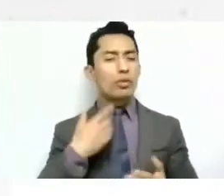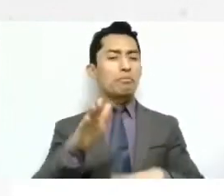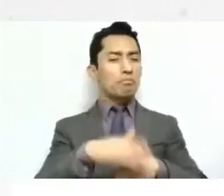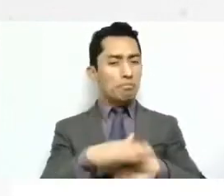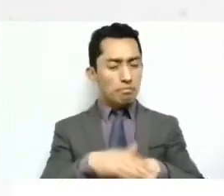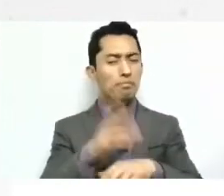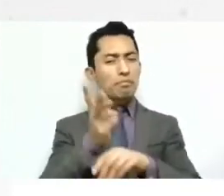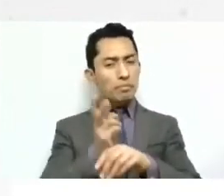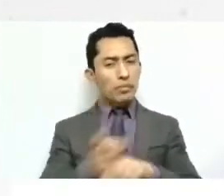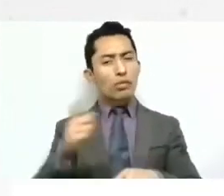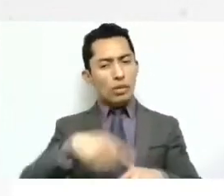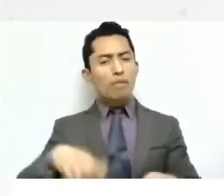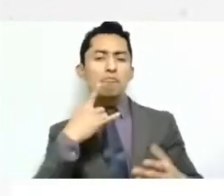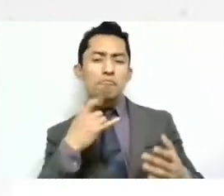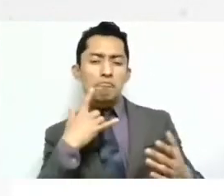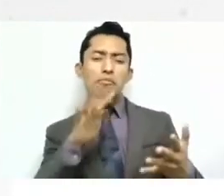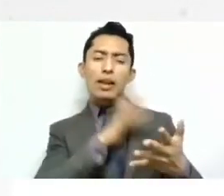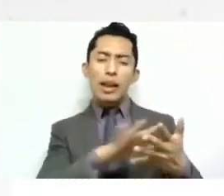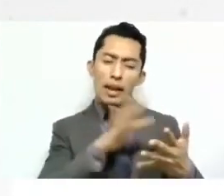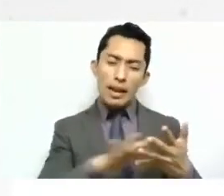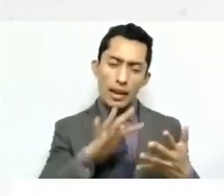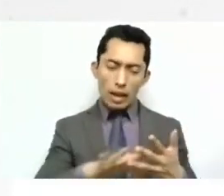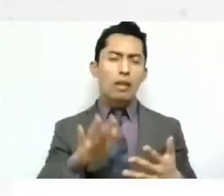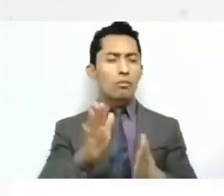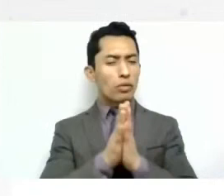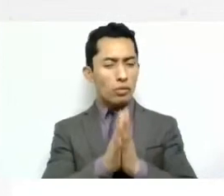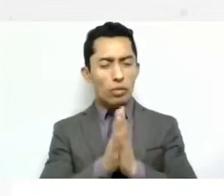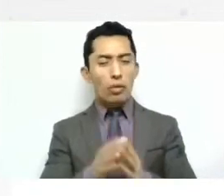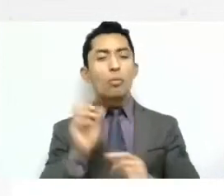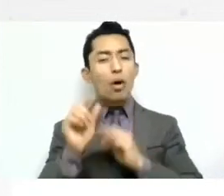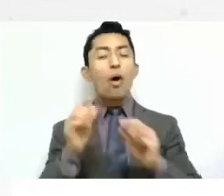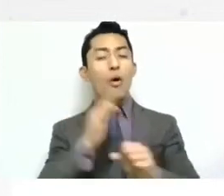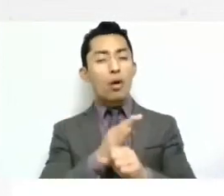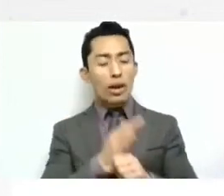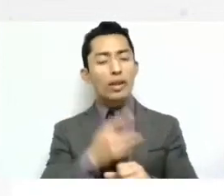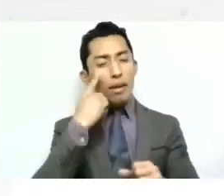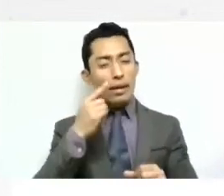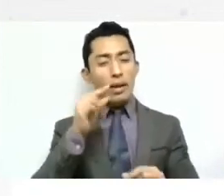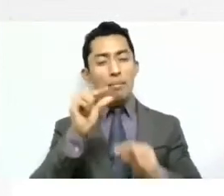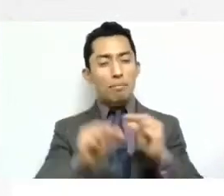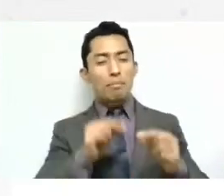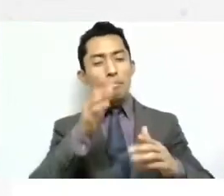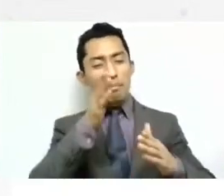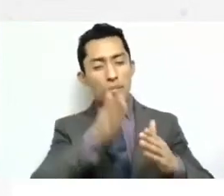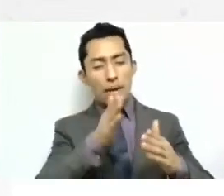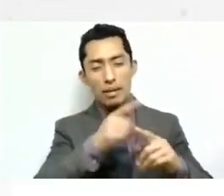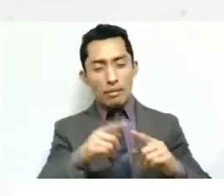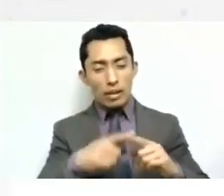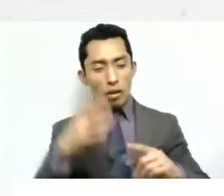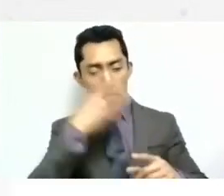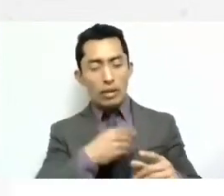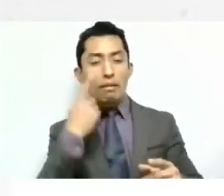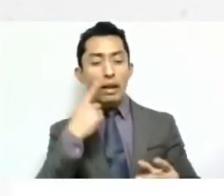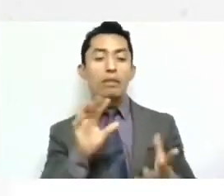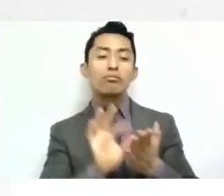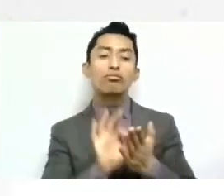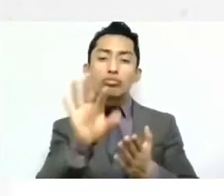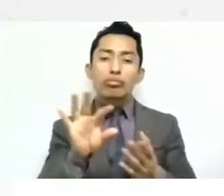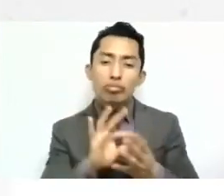chequen y que lo vean. Ahorita vamos a ir desmenuzándolo un poquito más y vamos a